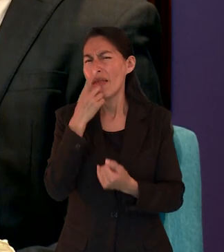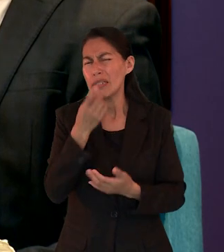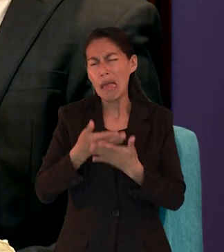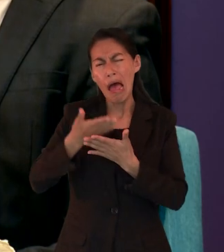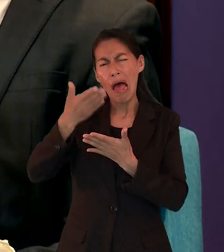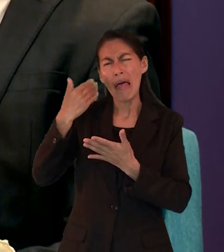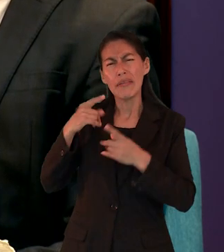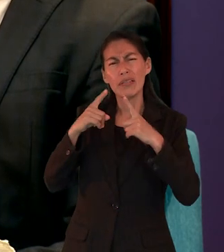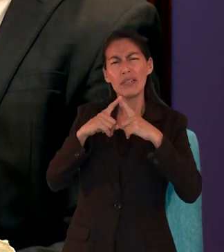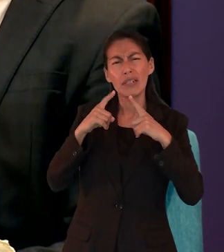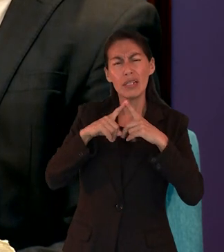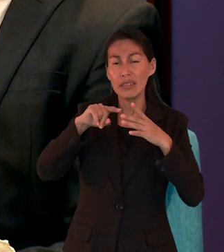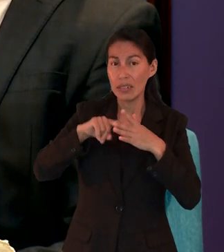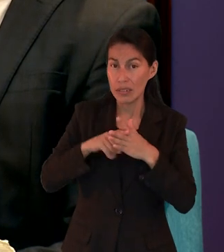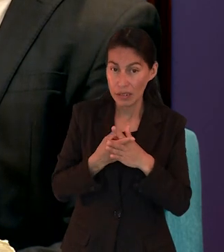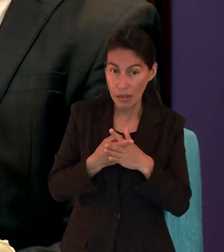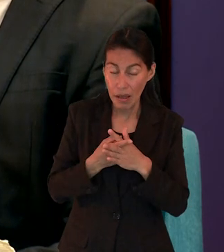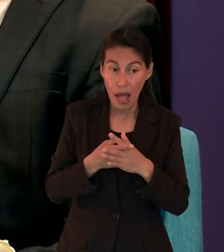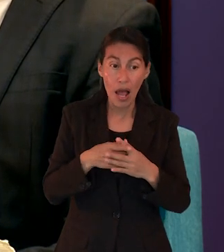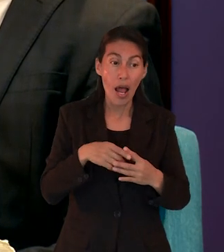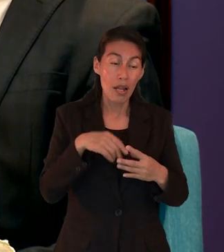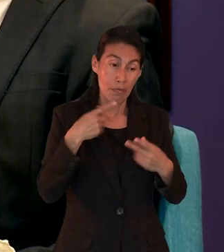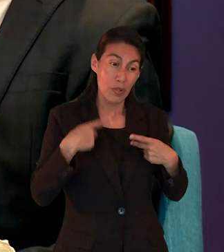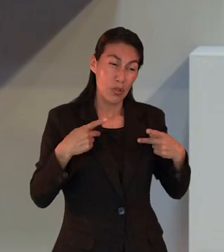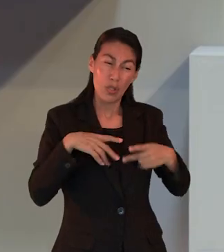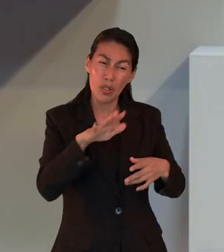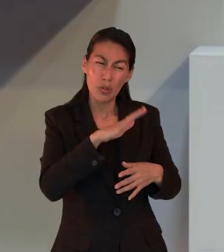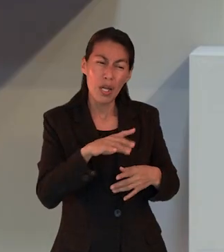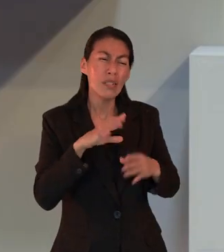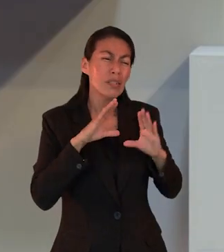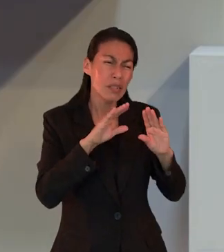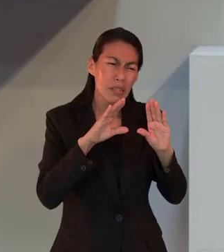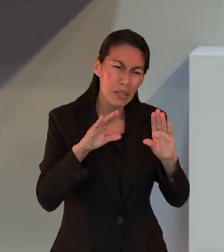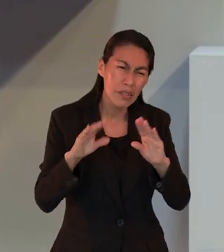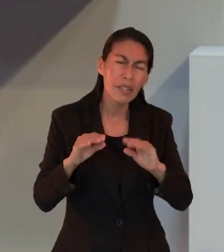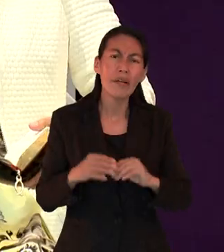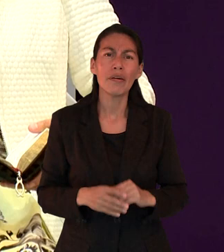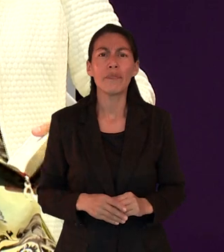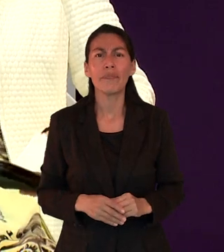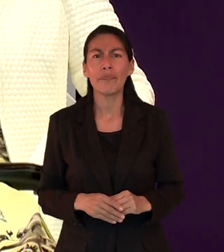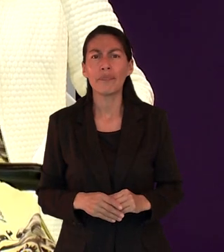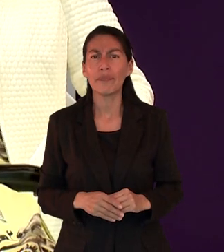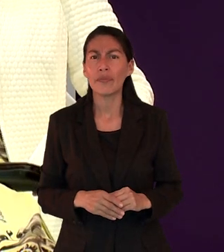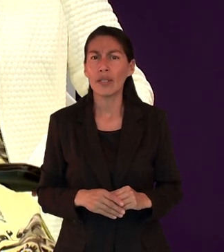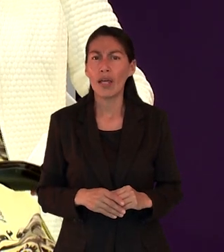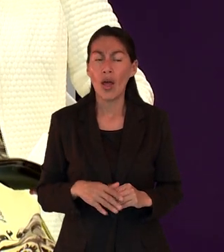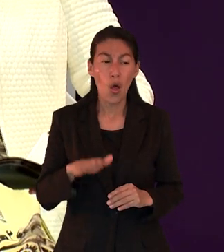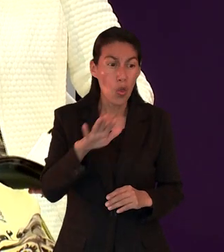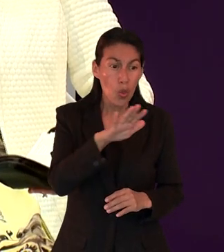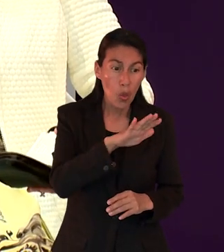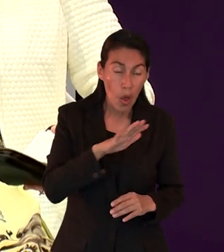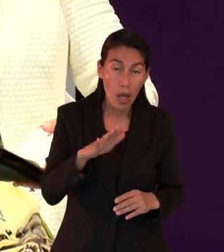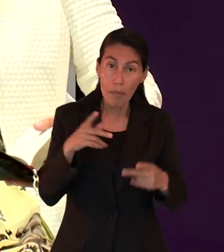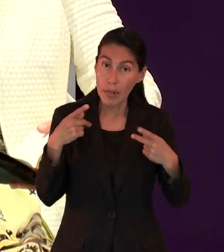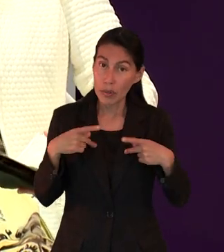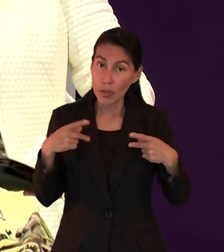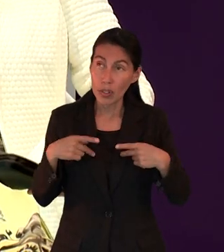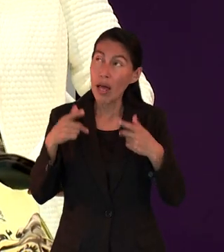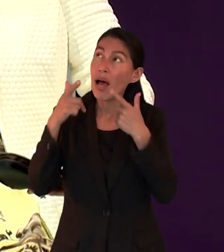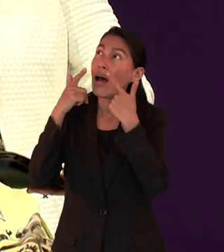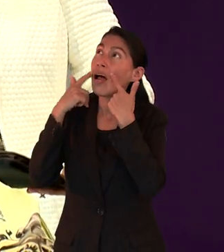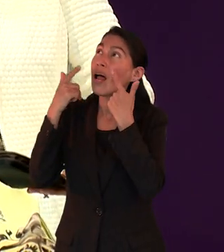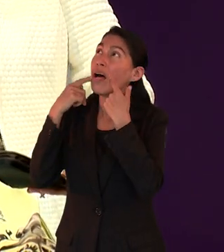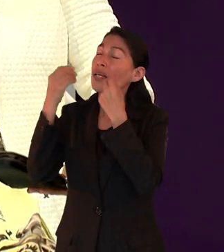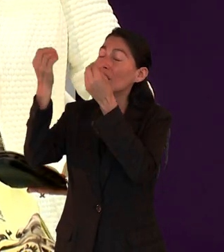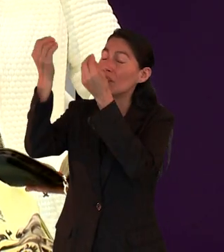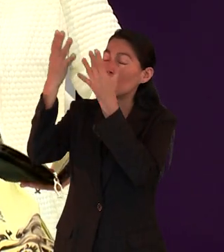de hecho, en libros anteriores, en Hechos, por ejemplo, se mencionaba cómo en la iglesia primitiva se les decía